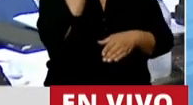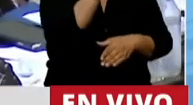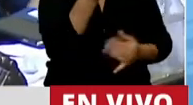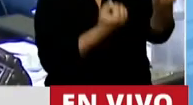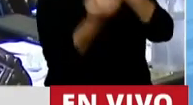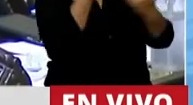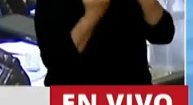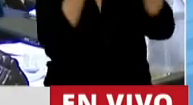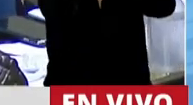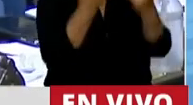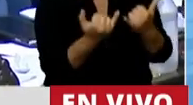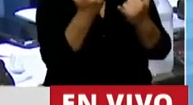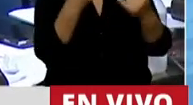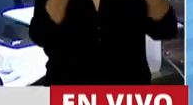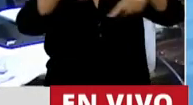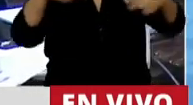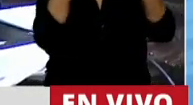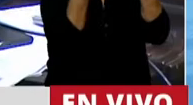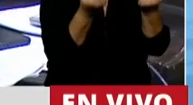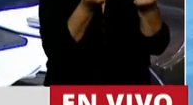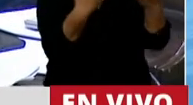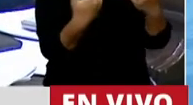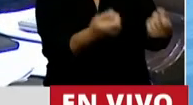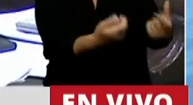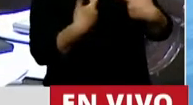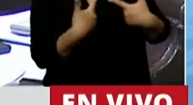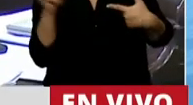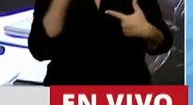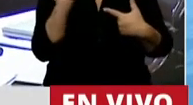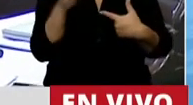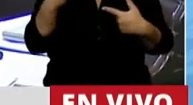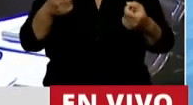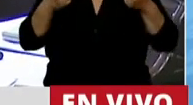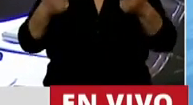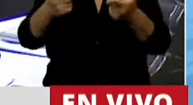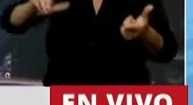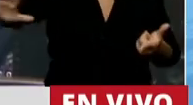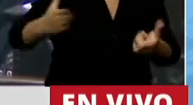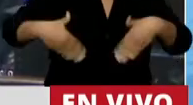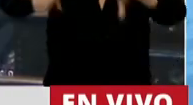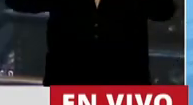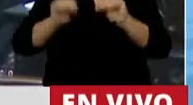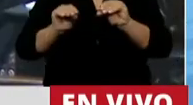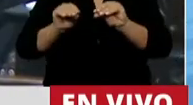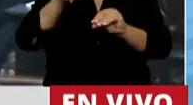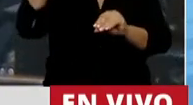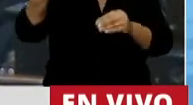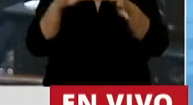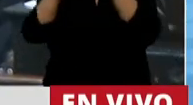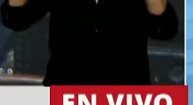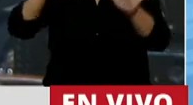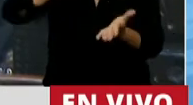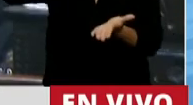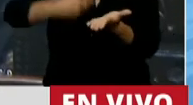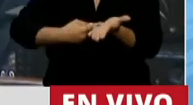información y el acceso a los recursos económicos para hacerlo, sino que lo podamos hacer todas. Que tengamos la libertad de elegir sobre